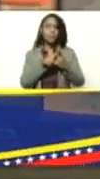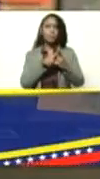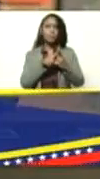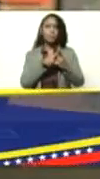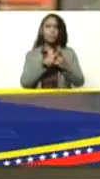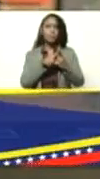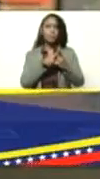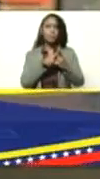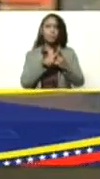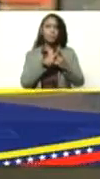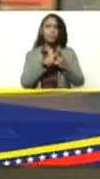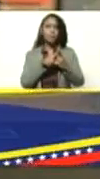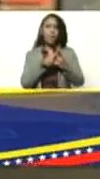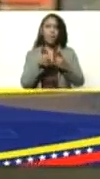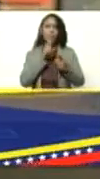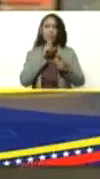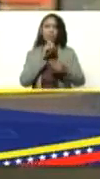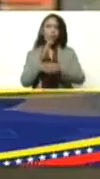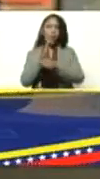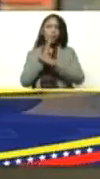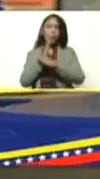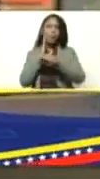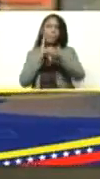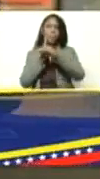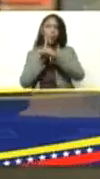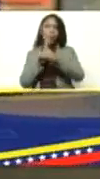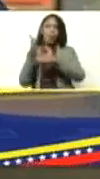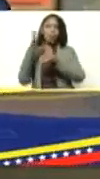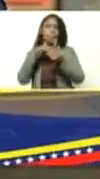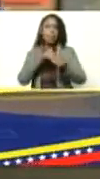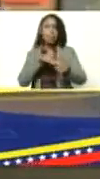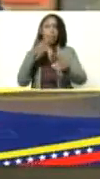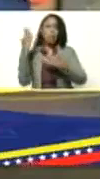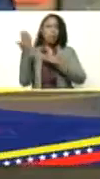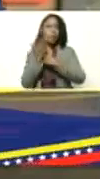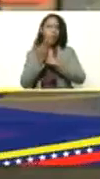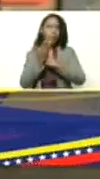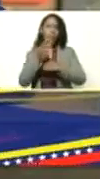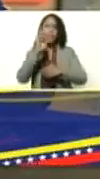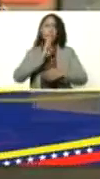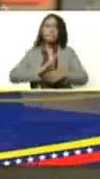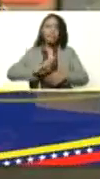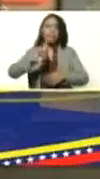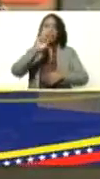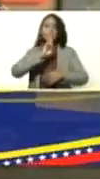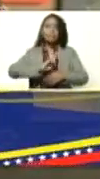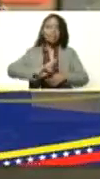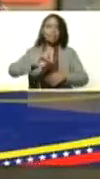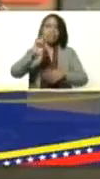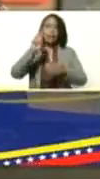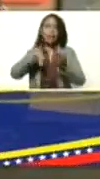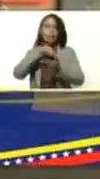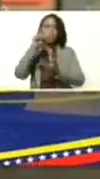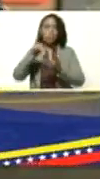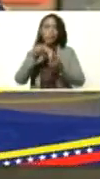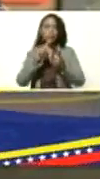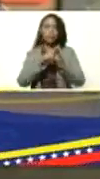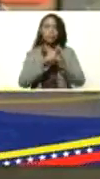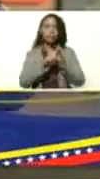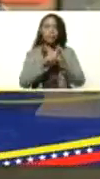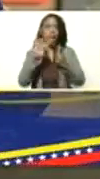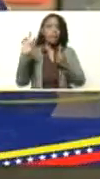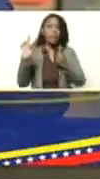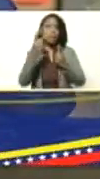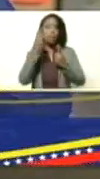a los obstáculos a los ataques a las amenazas a las sanciones resistencia resistencia nacional la